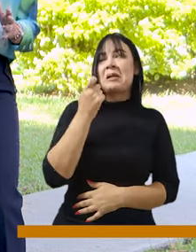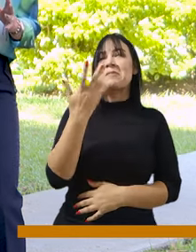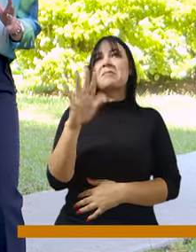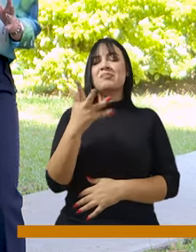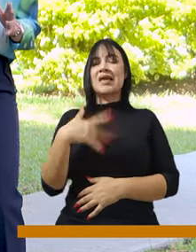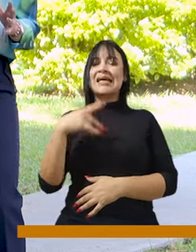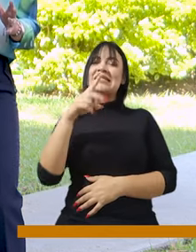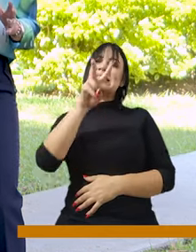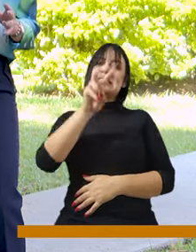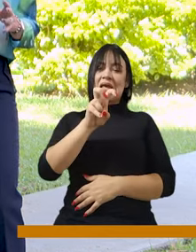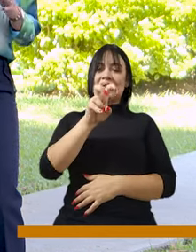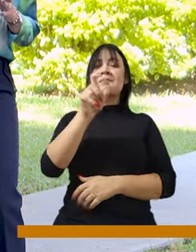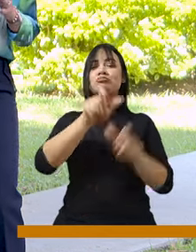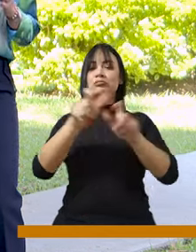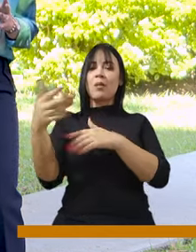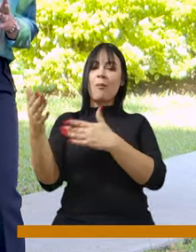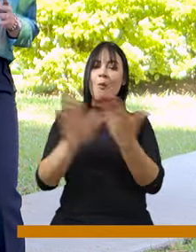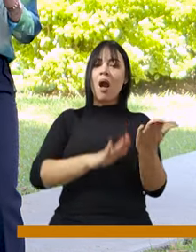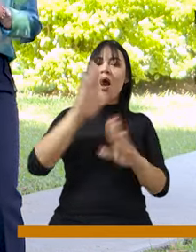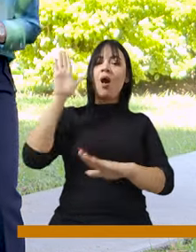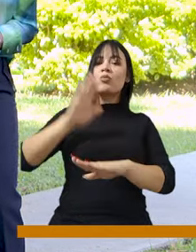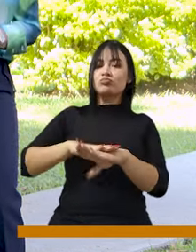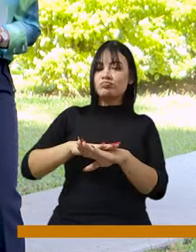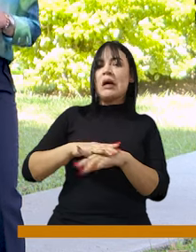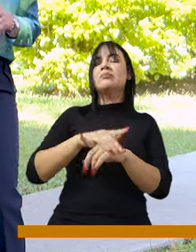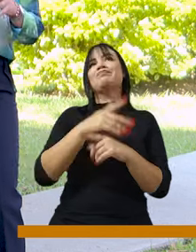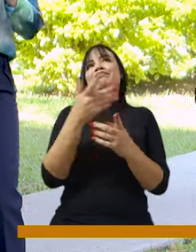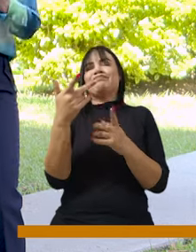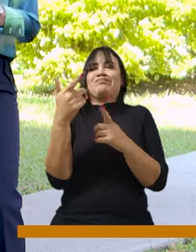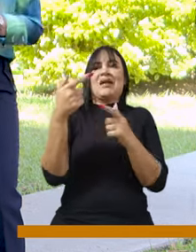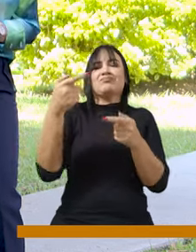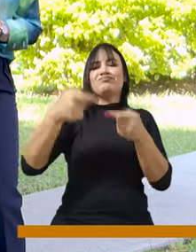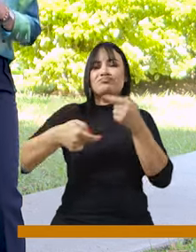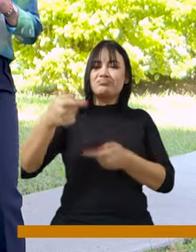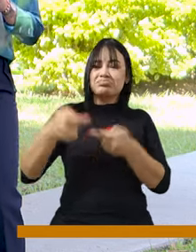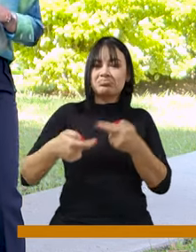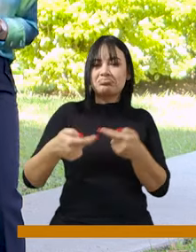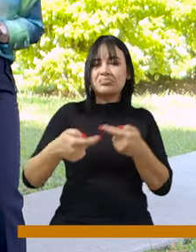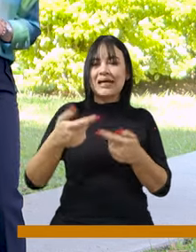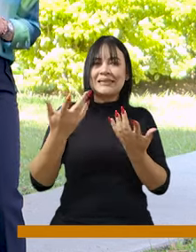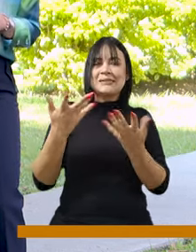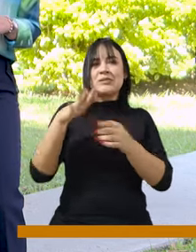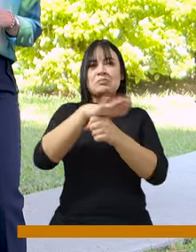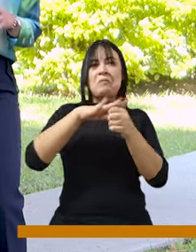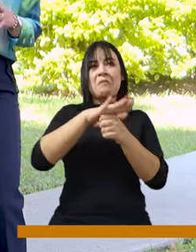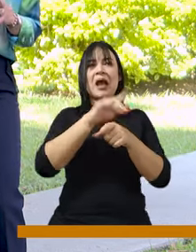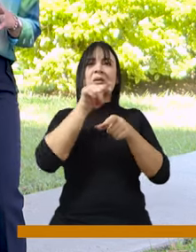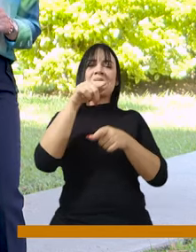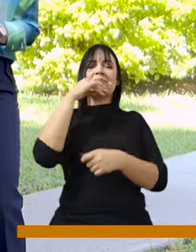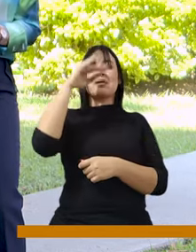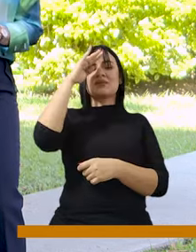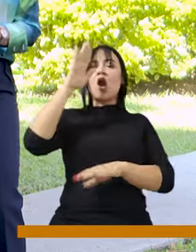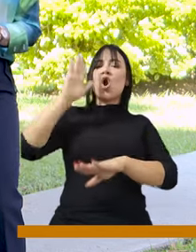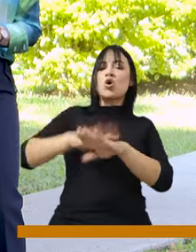de hoy hay aproximadamente siete muertes ocasionadas por esas riñas que se presentan en los diferentes